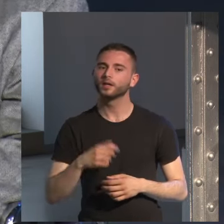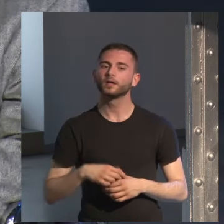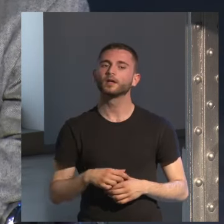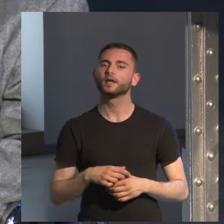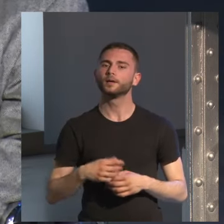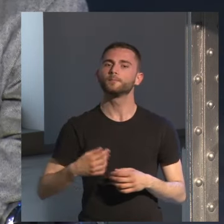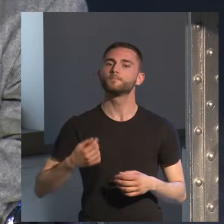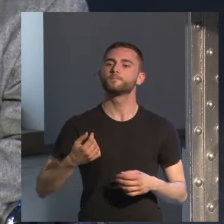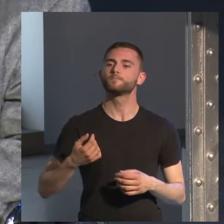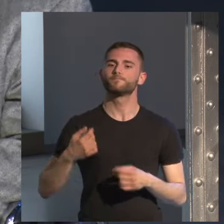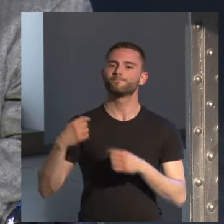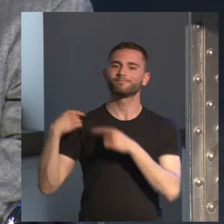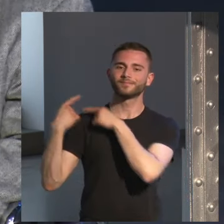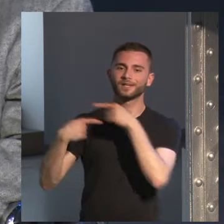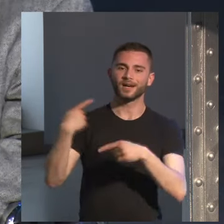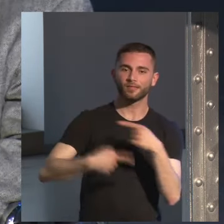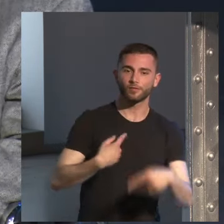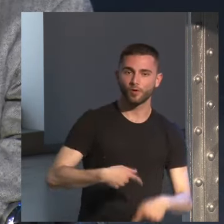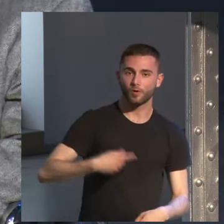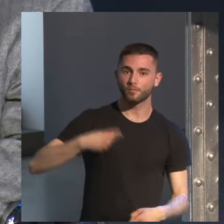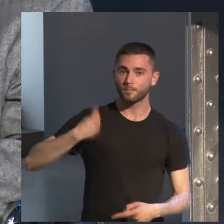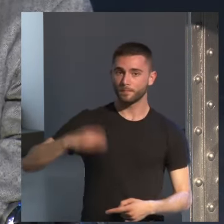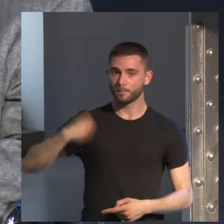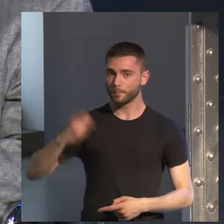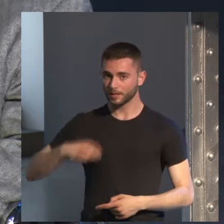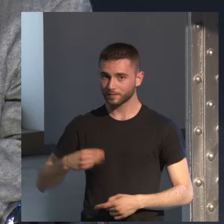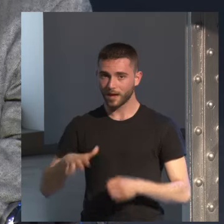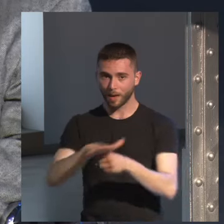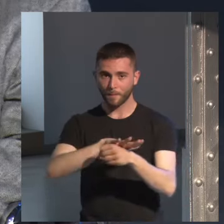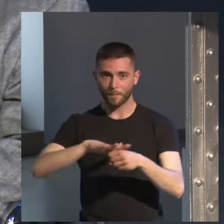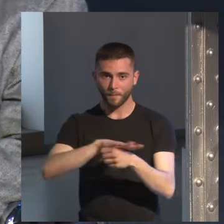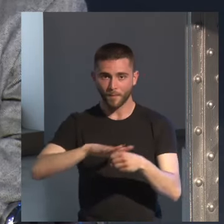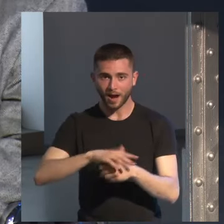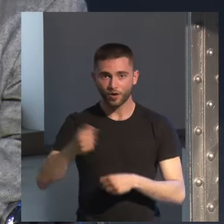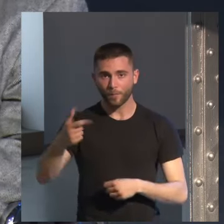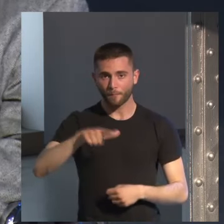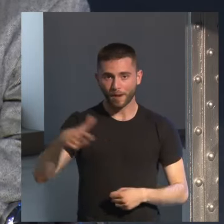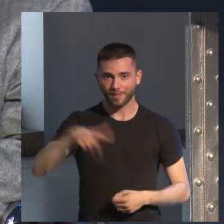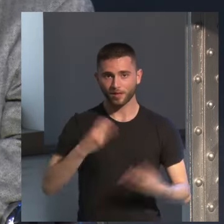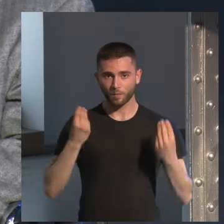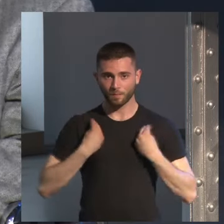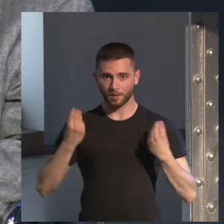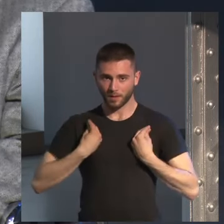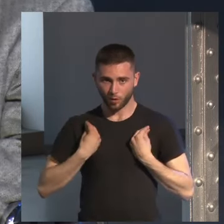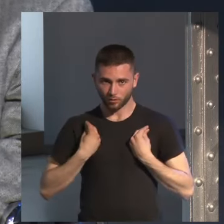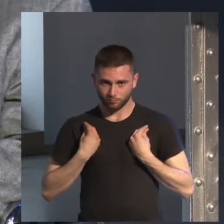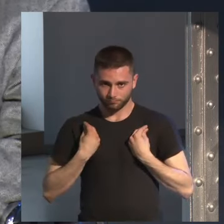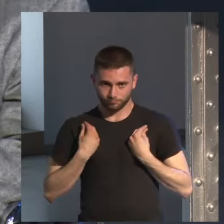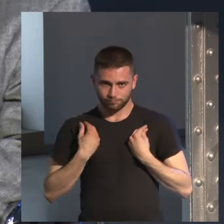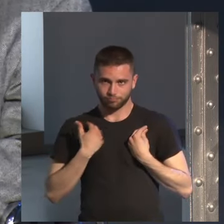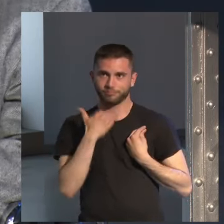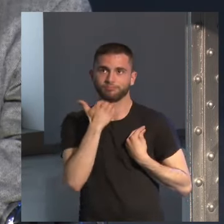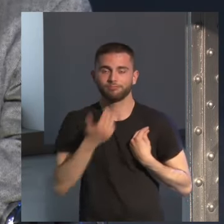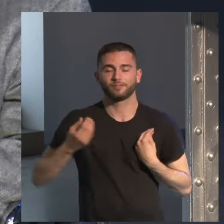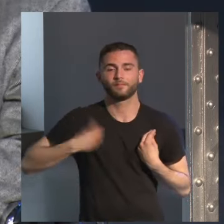pertenencia generacional vivimos en un barrio muy parecido por no decir en el mismo en una casa que